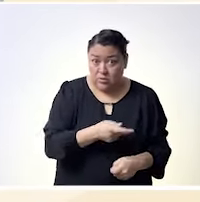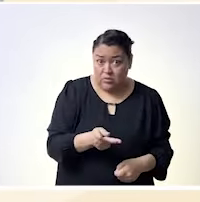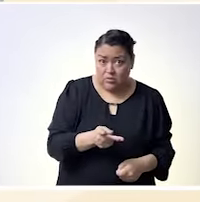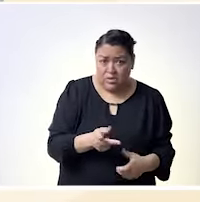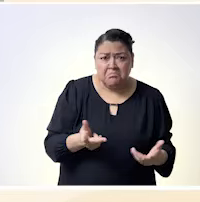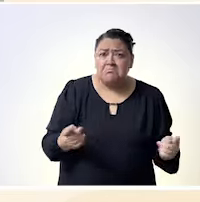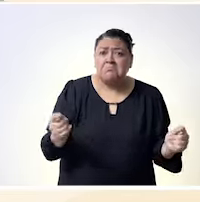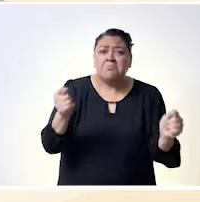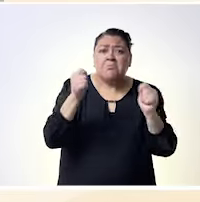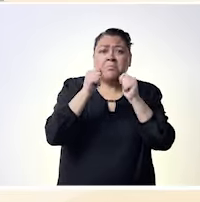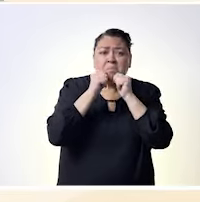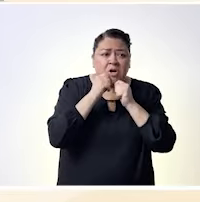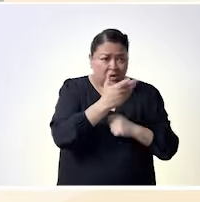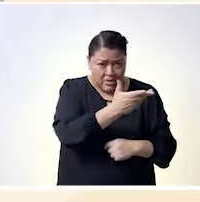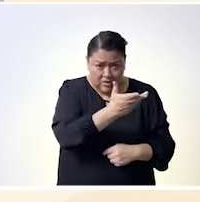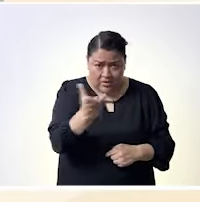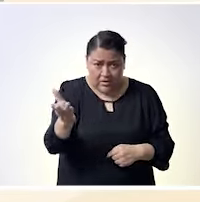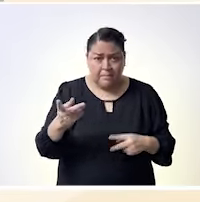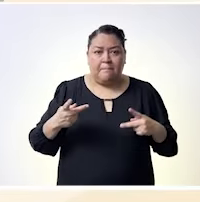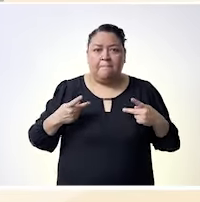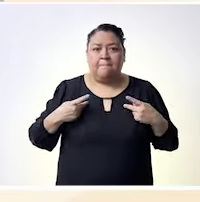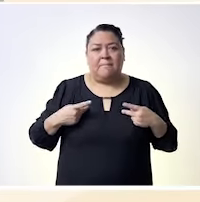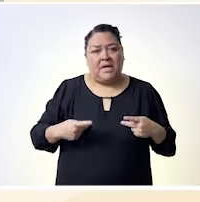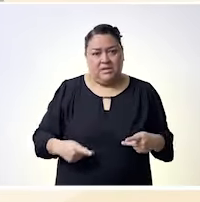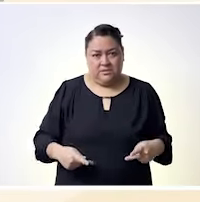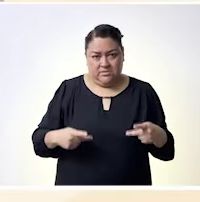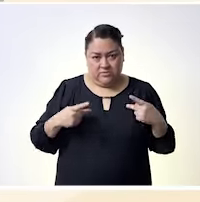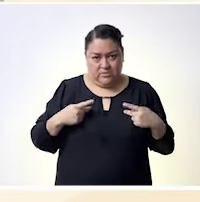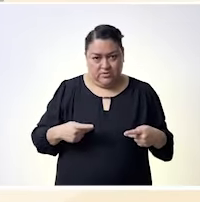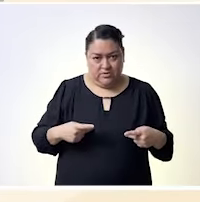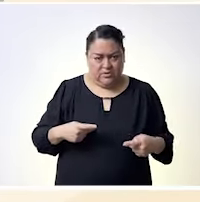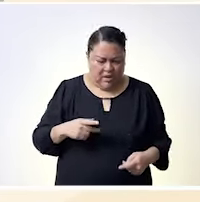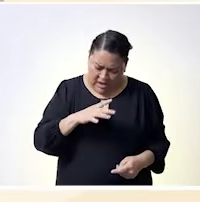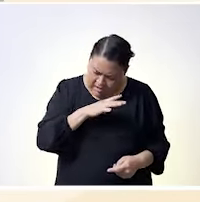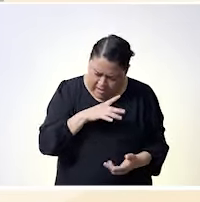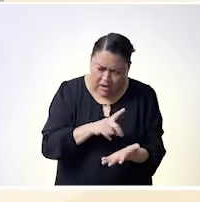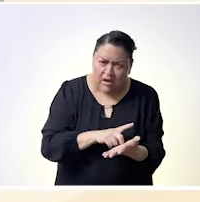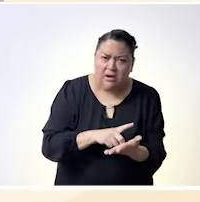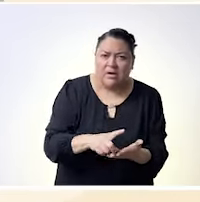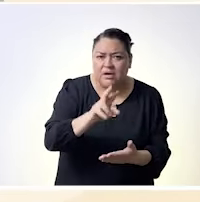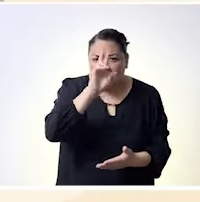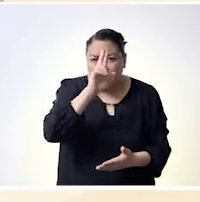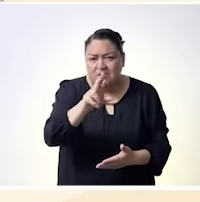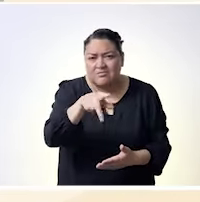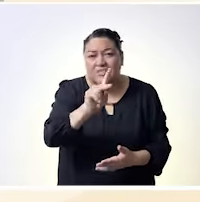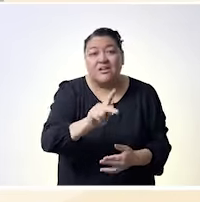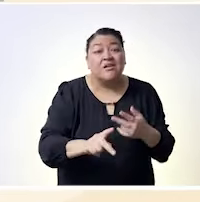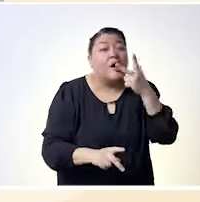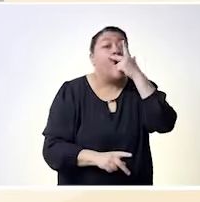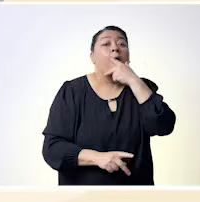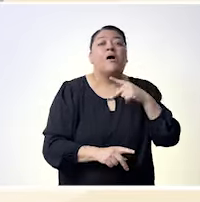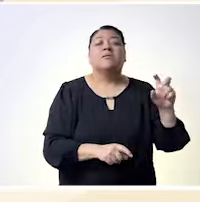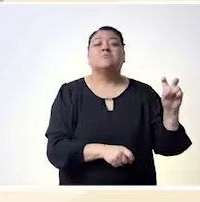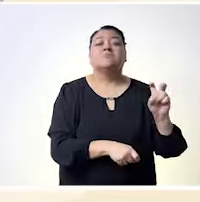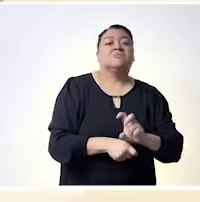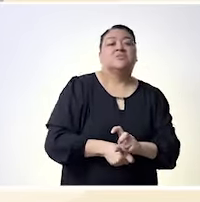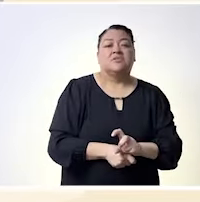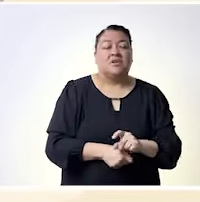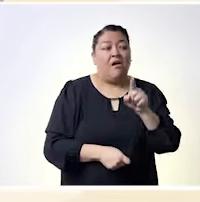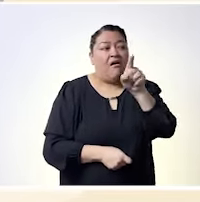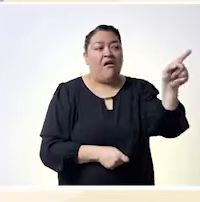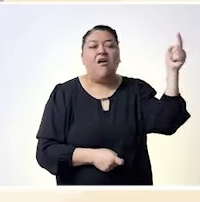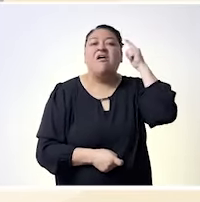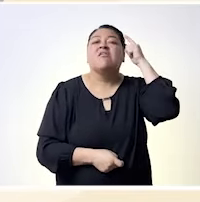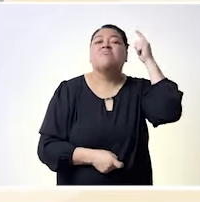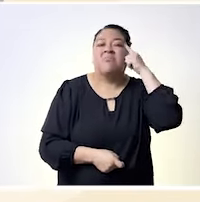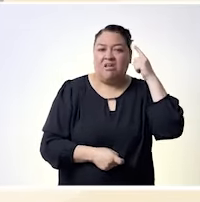todos estos rasgos ¿no? que no y de repente como la la chica ¿no? alta güera delgada de ojos azules